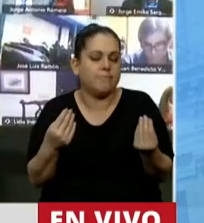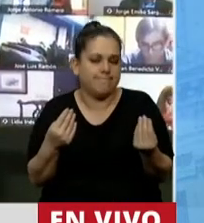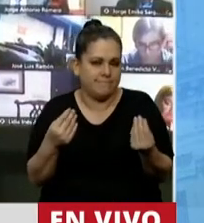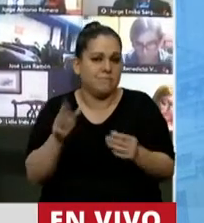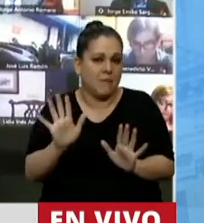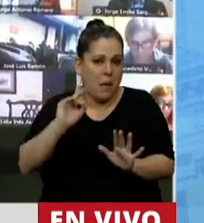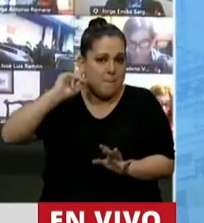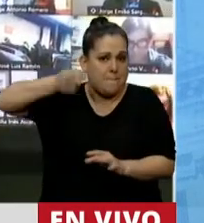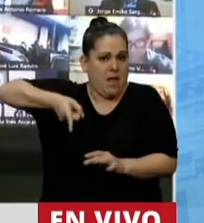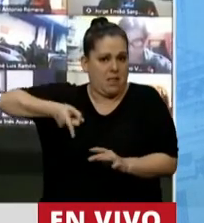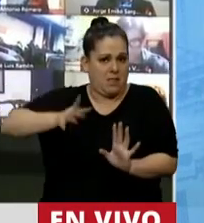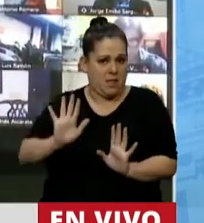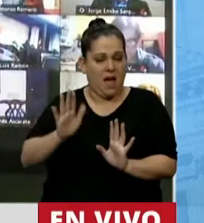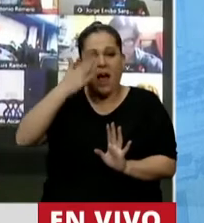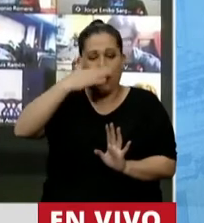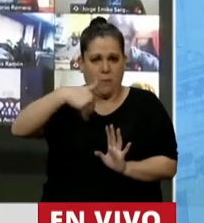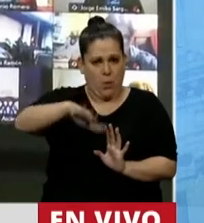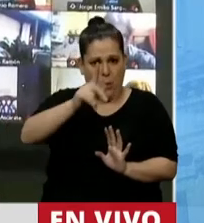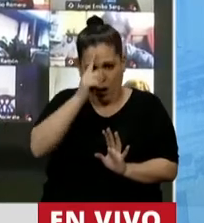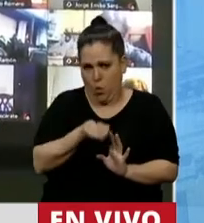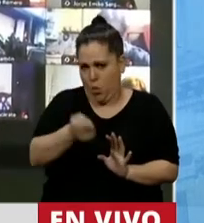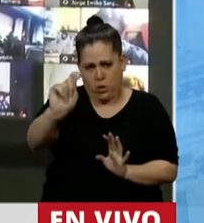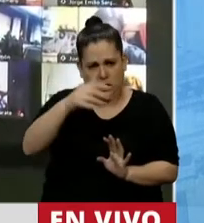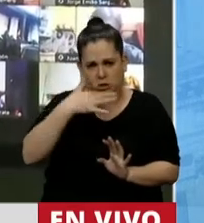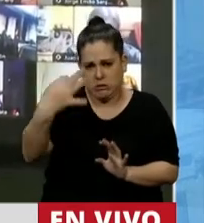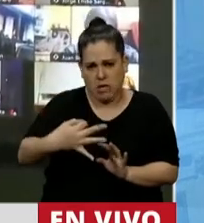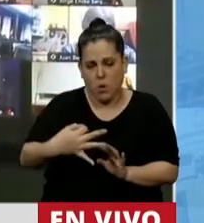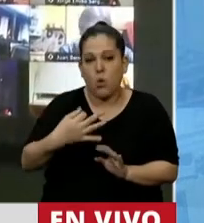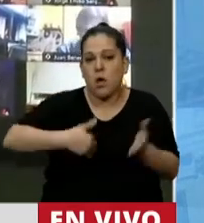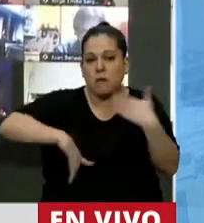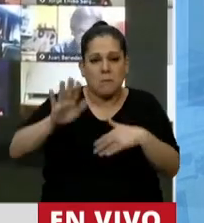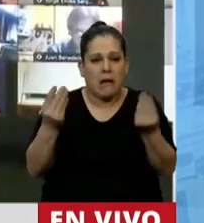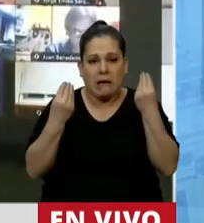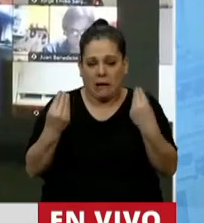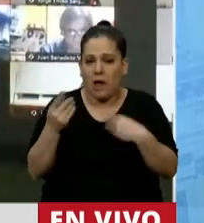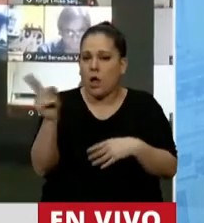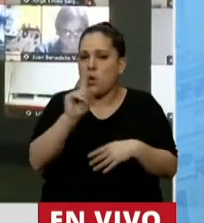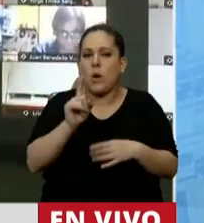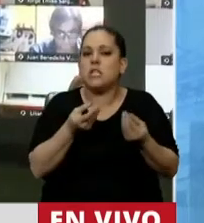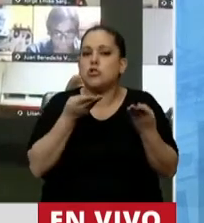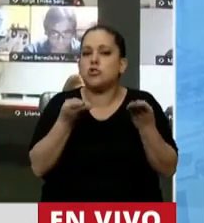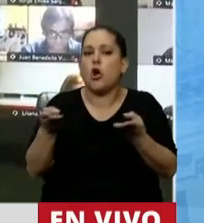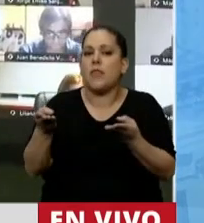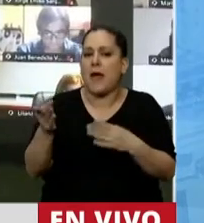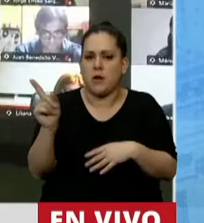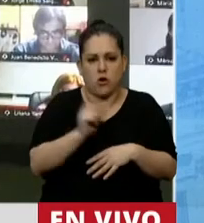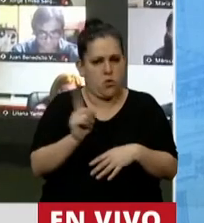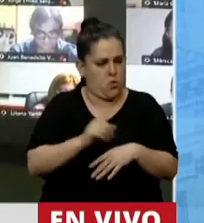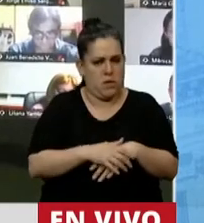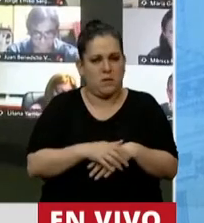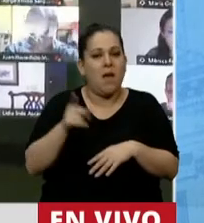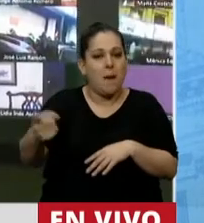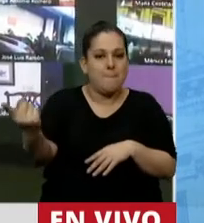imposición que va a ser judicializada y que sobre todas las cosas no es solidario, lo están imponiendo,